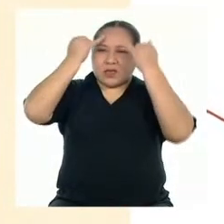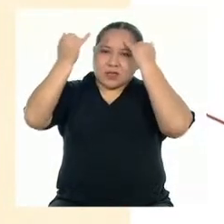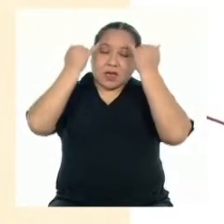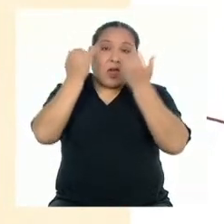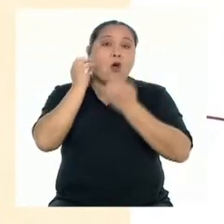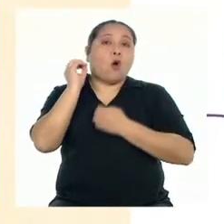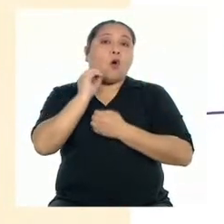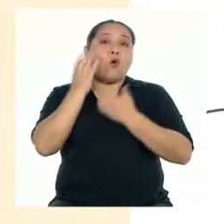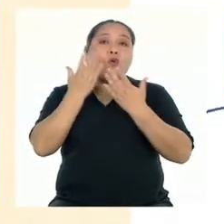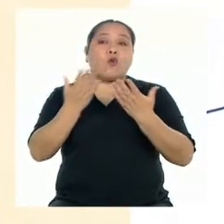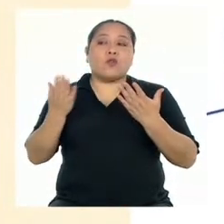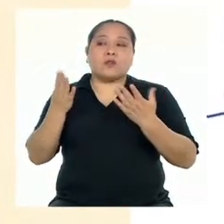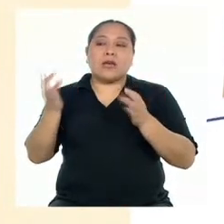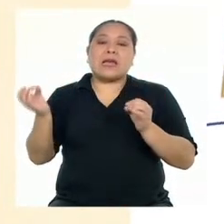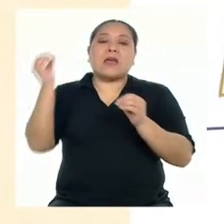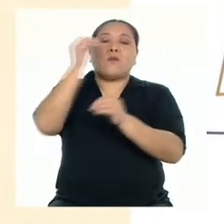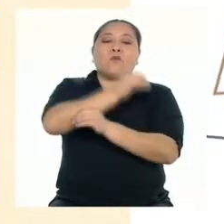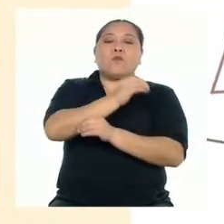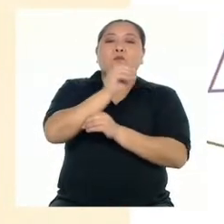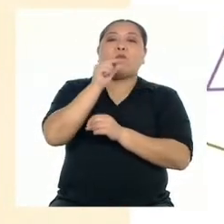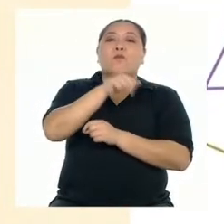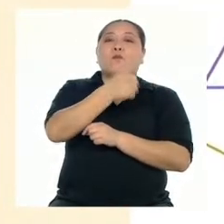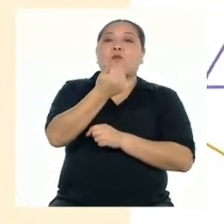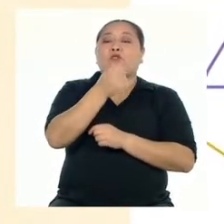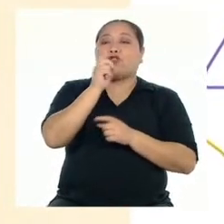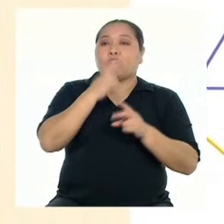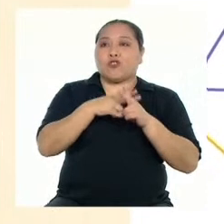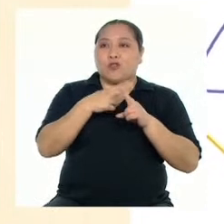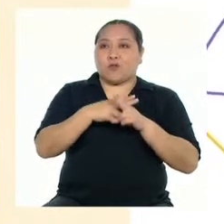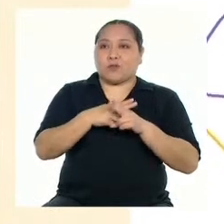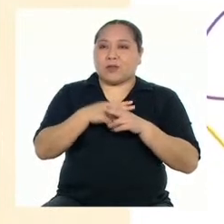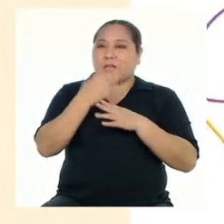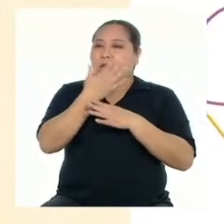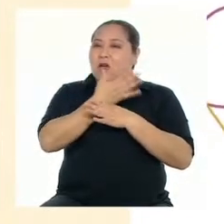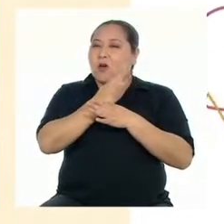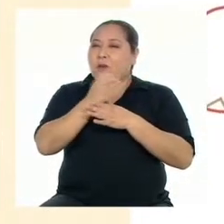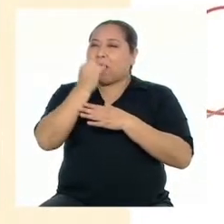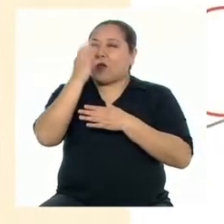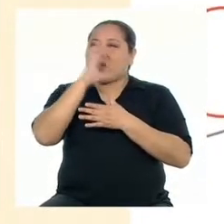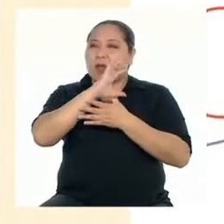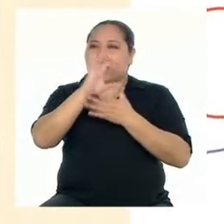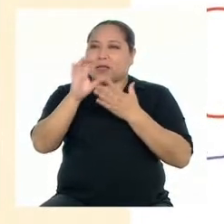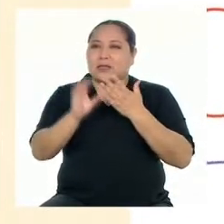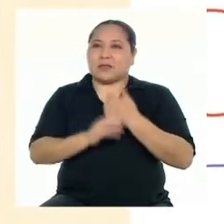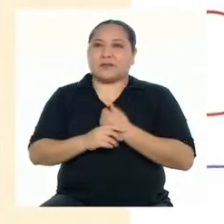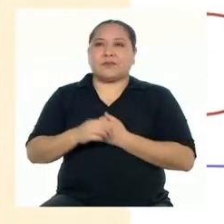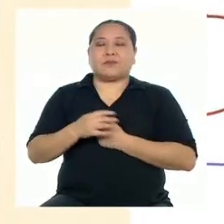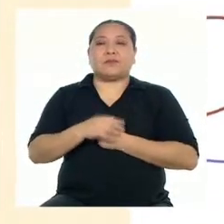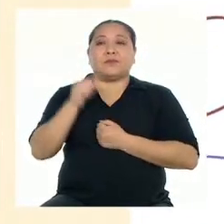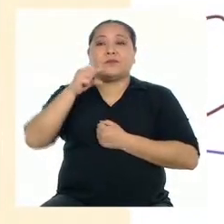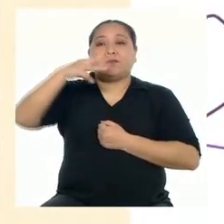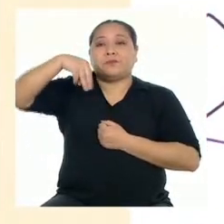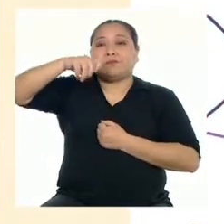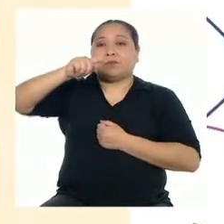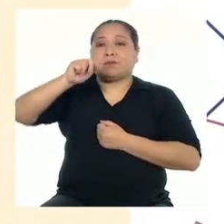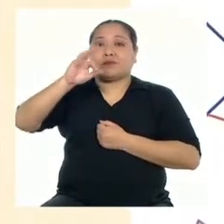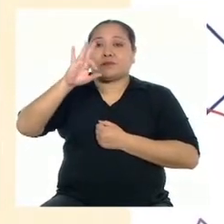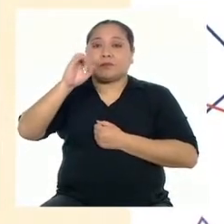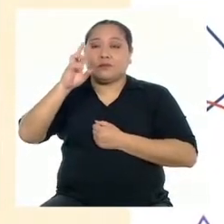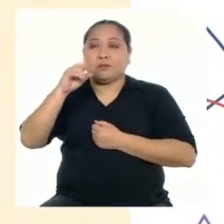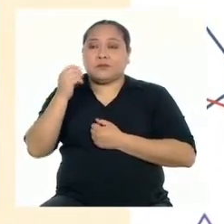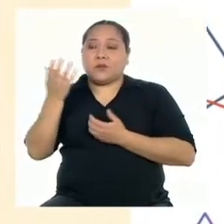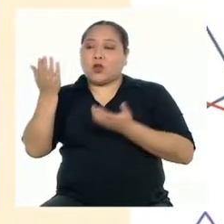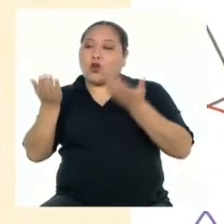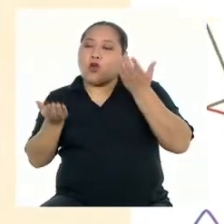cosa con el nombre de otra que comparte alguna de sus características. La metáfora conlleva una